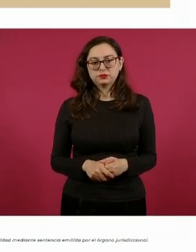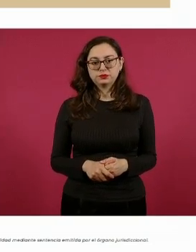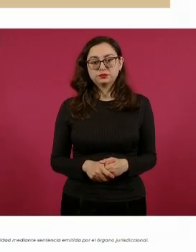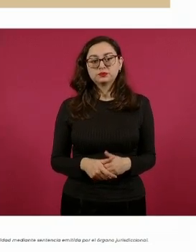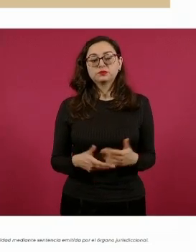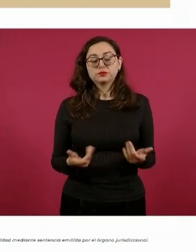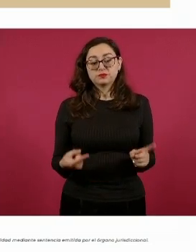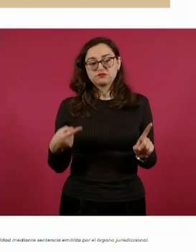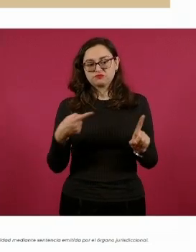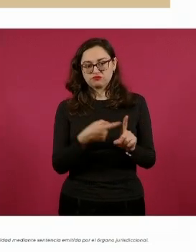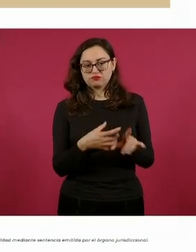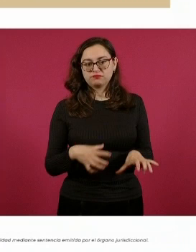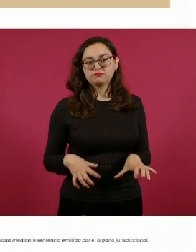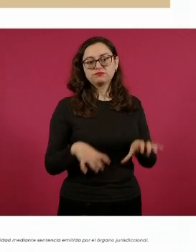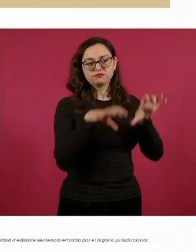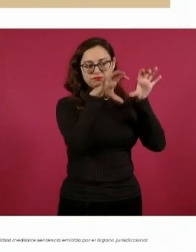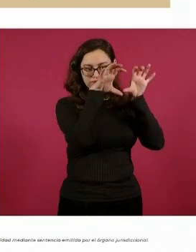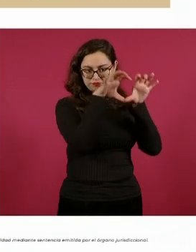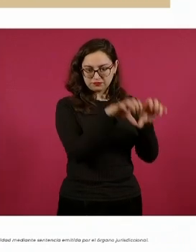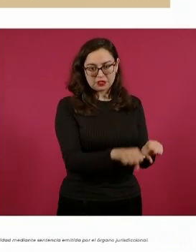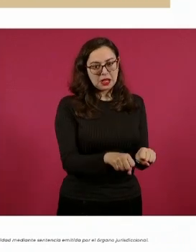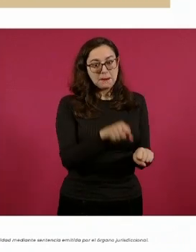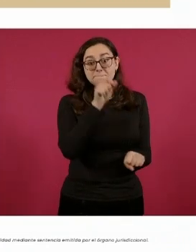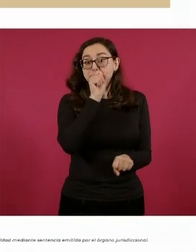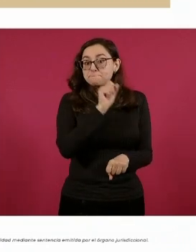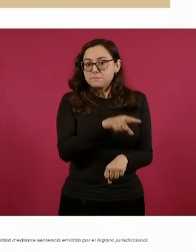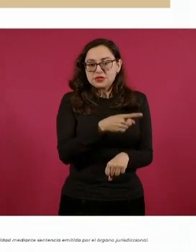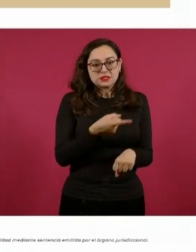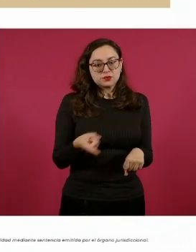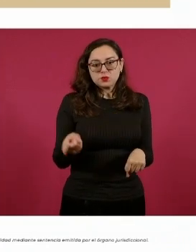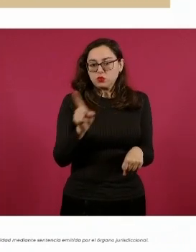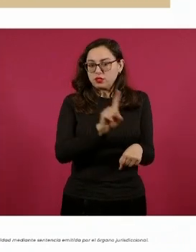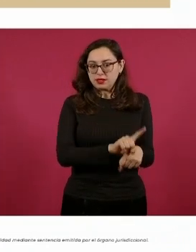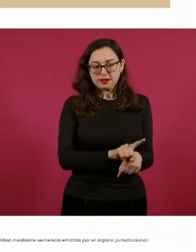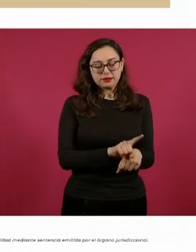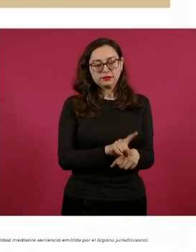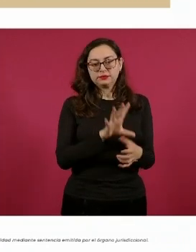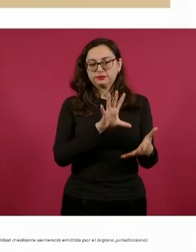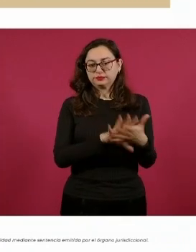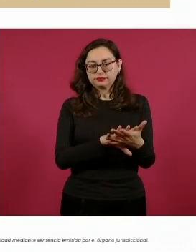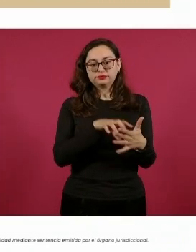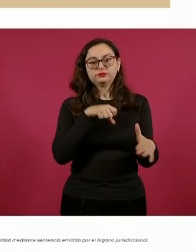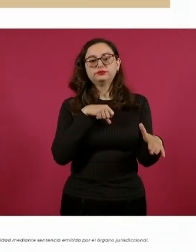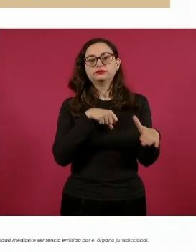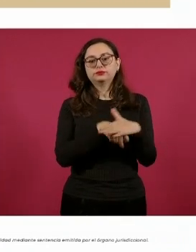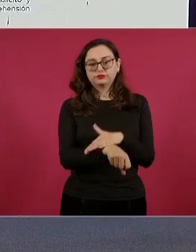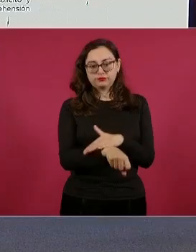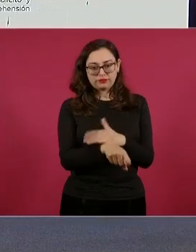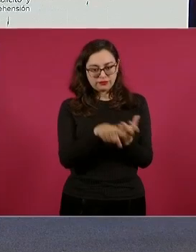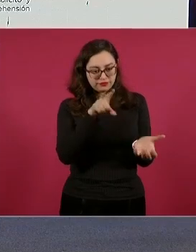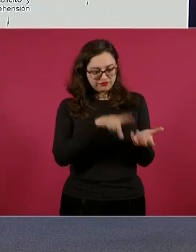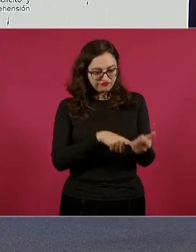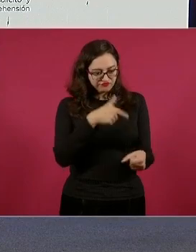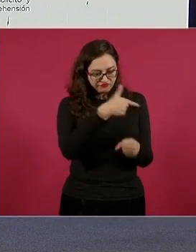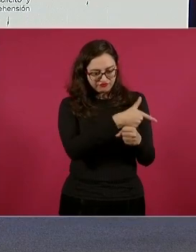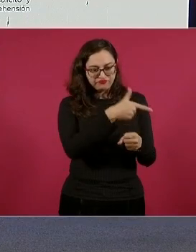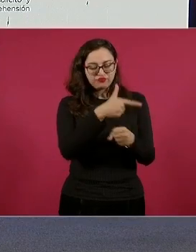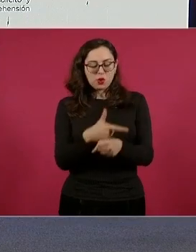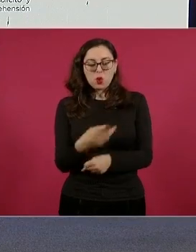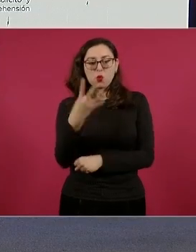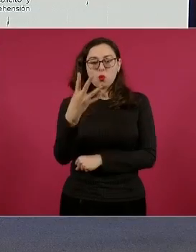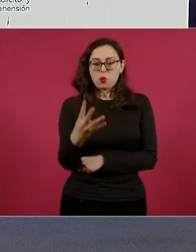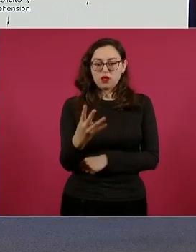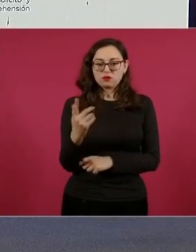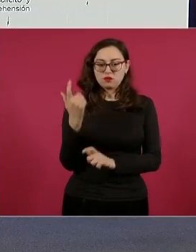fue localizado y detenido el mismo día de los hechos por la Fiscalía de Sonora y la Secretaría de Marina en posesión de cuatro armas de fuego,